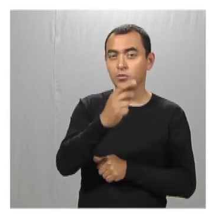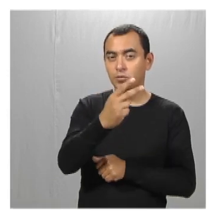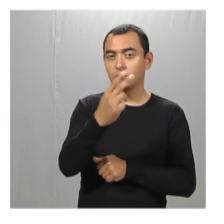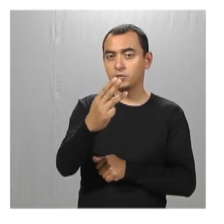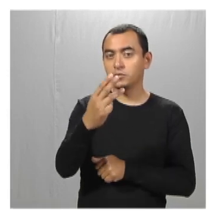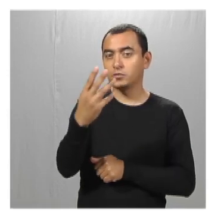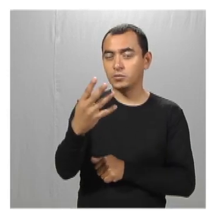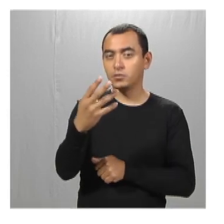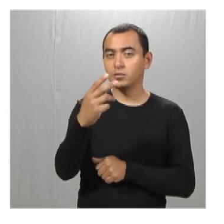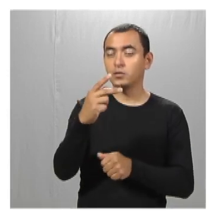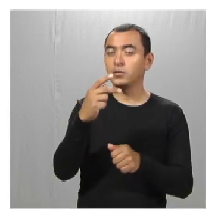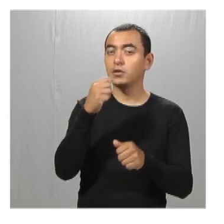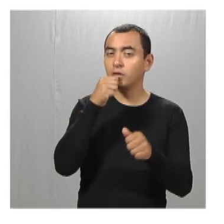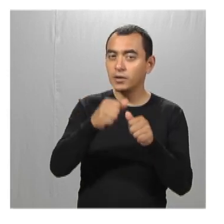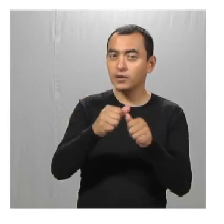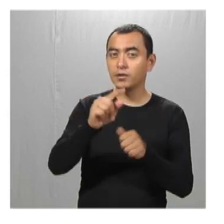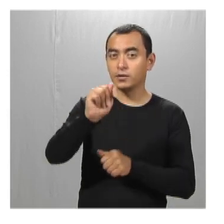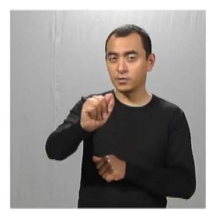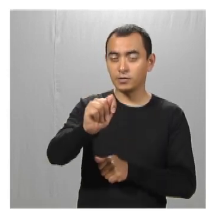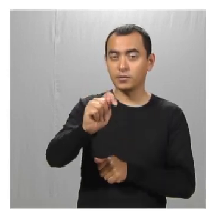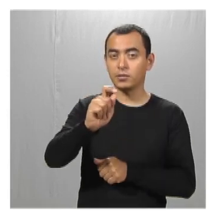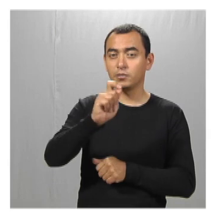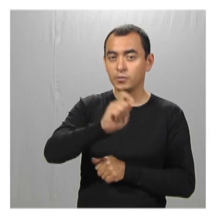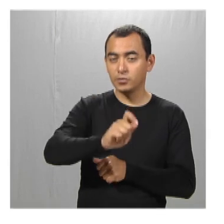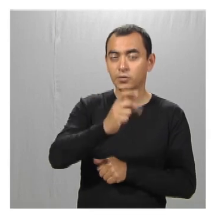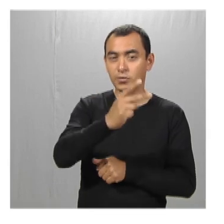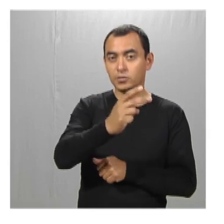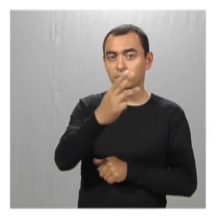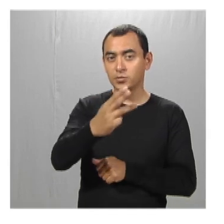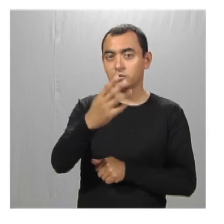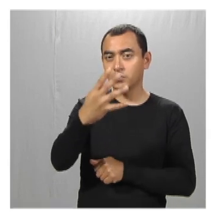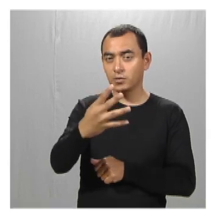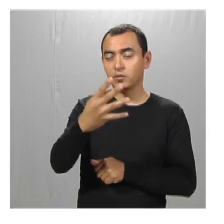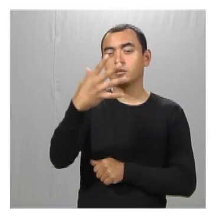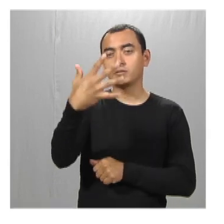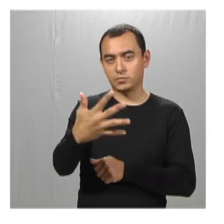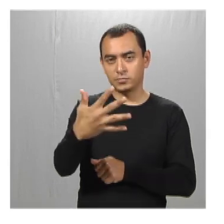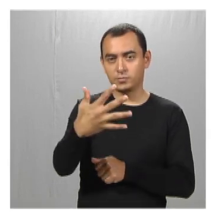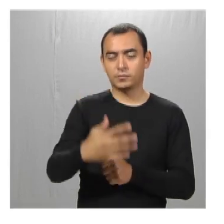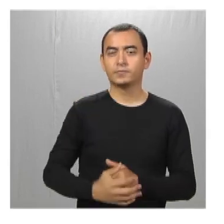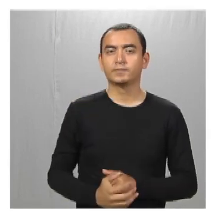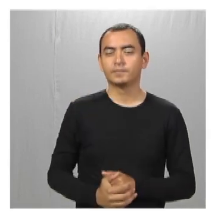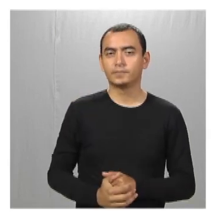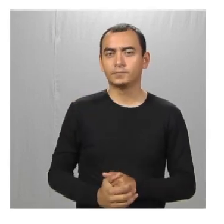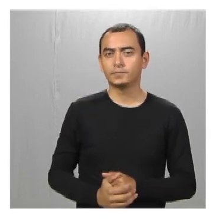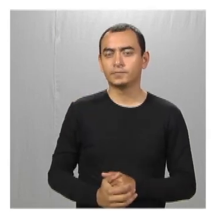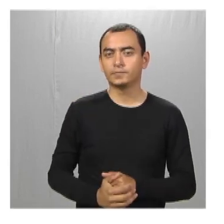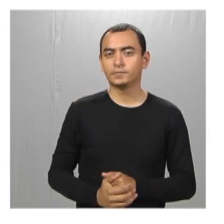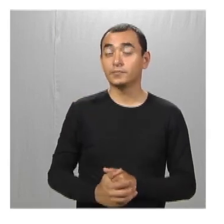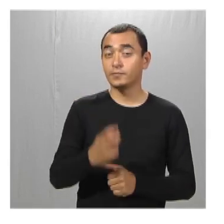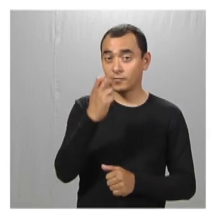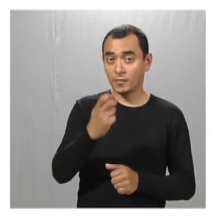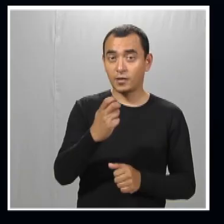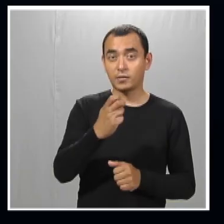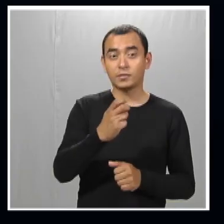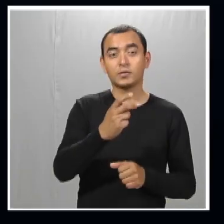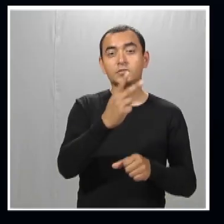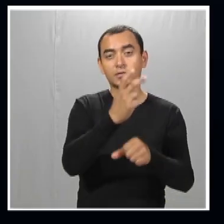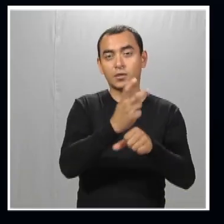2, 3 y 4. Y la letra T, que es el punto 2, 3, 4 y 5.